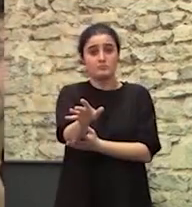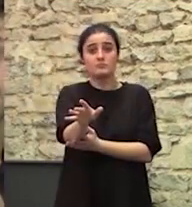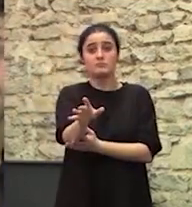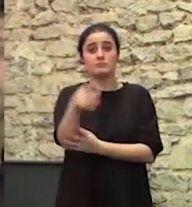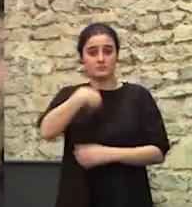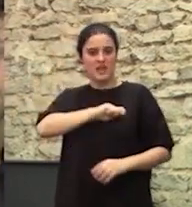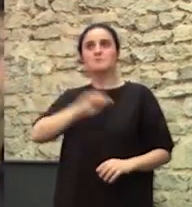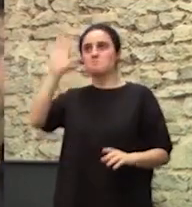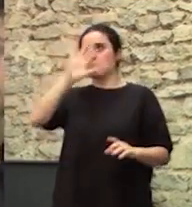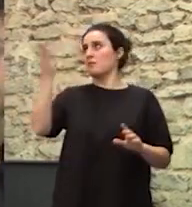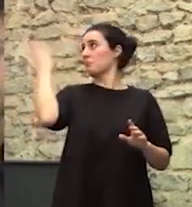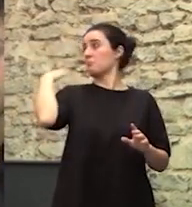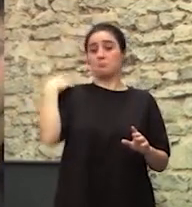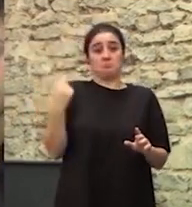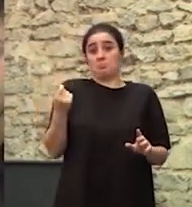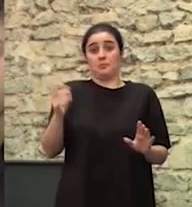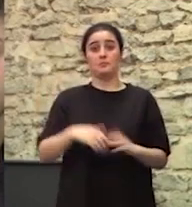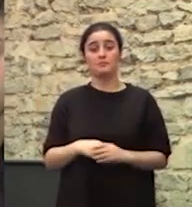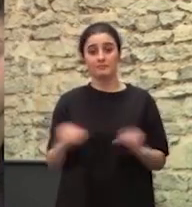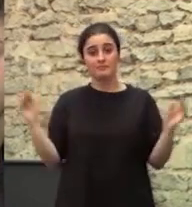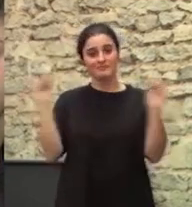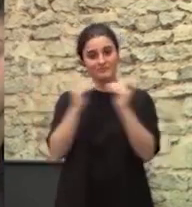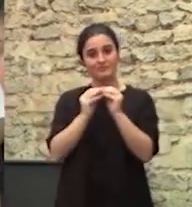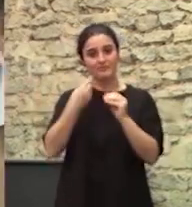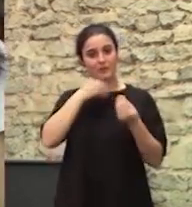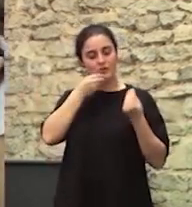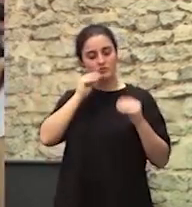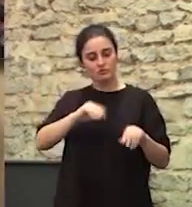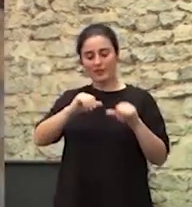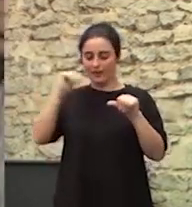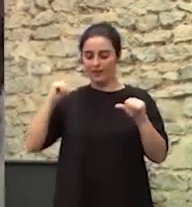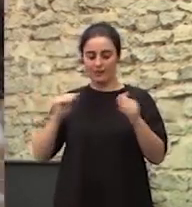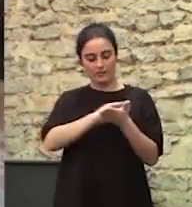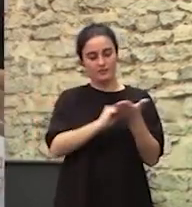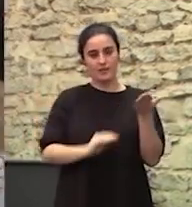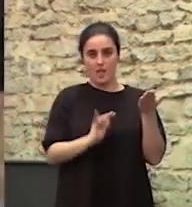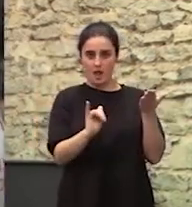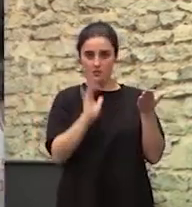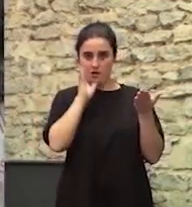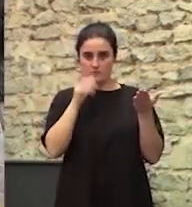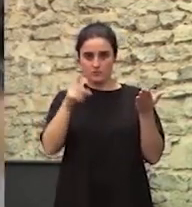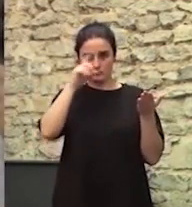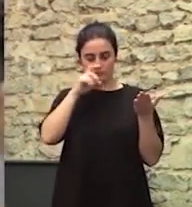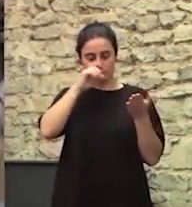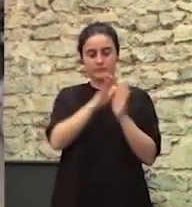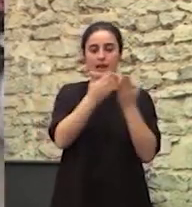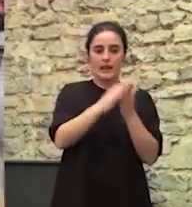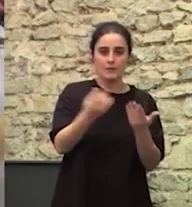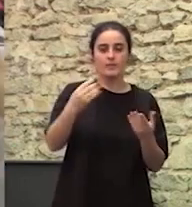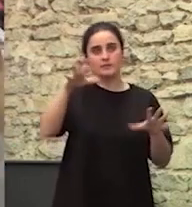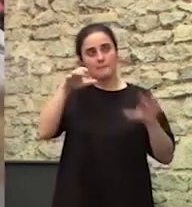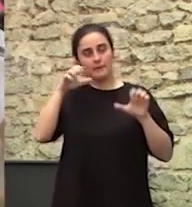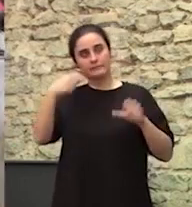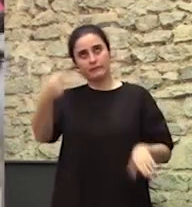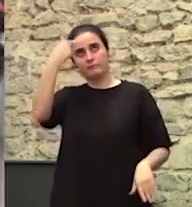Eso ha pasado en España No hace mucho, eh Y de eso sí tenemos memoria histórica Porque continuamente No lo recuerdan en los libros Porque te lo tienes